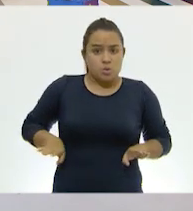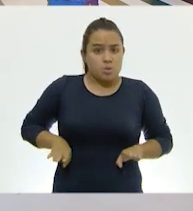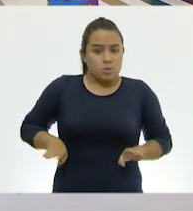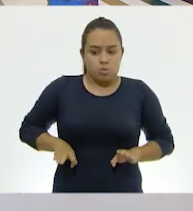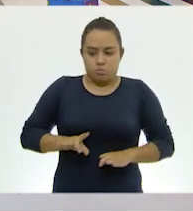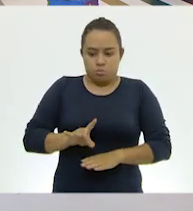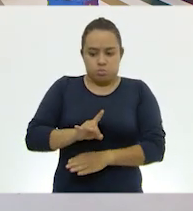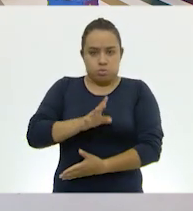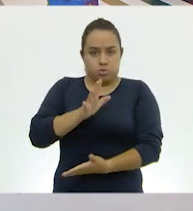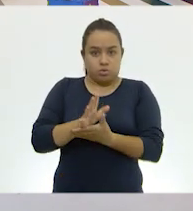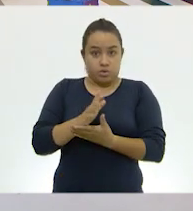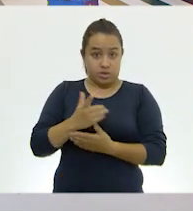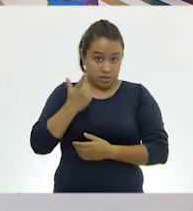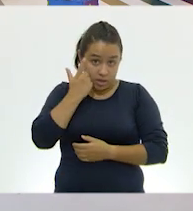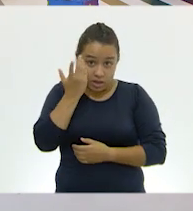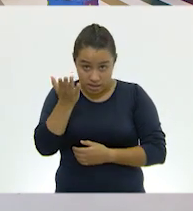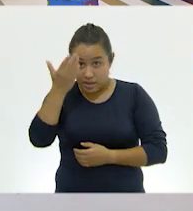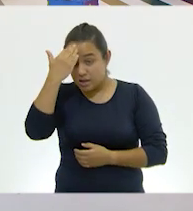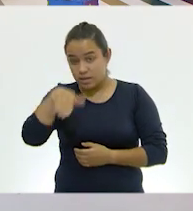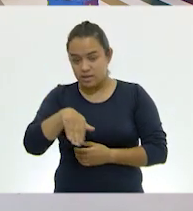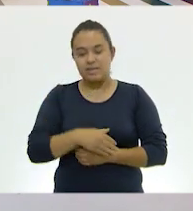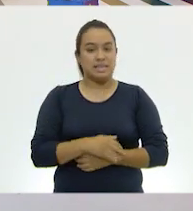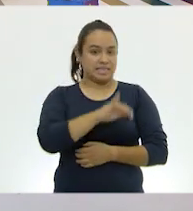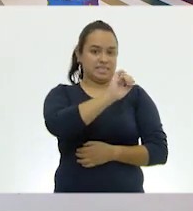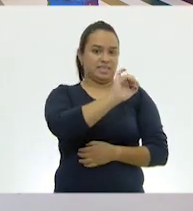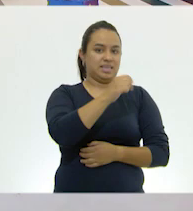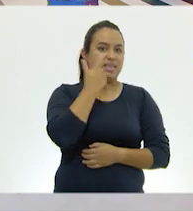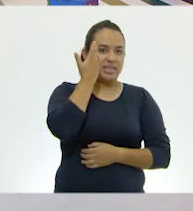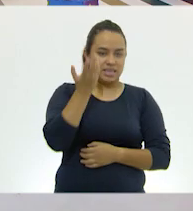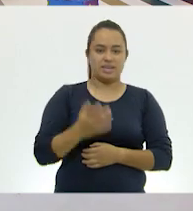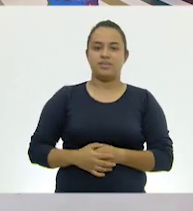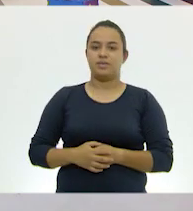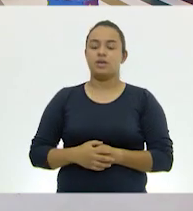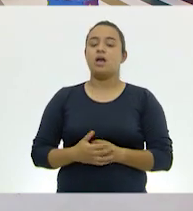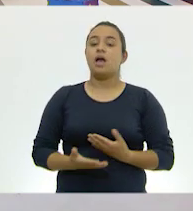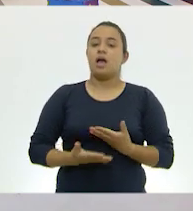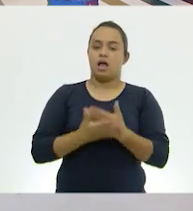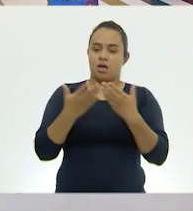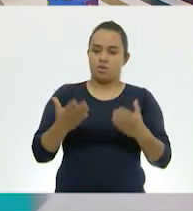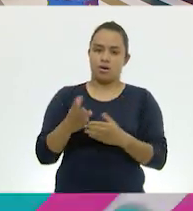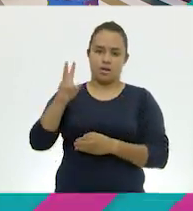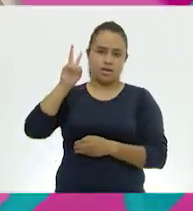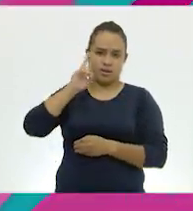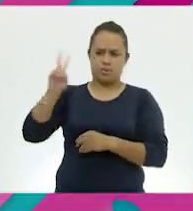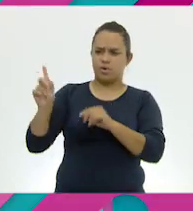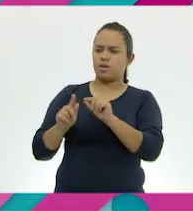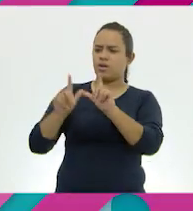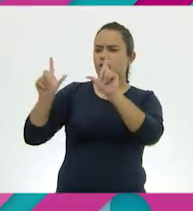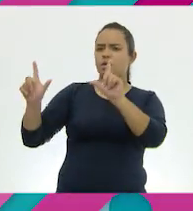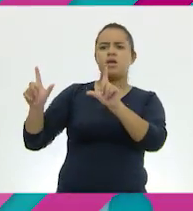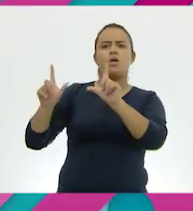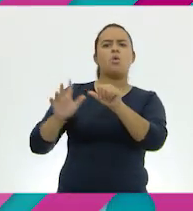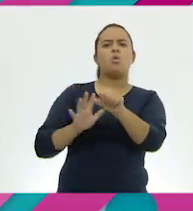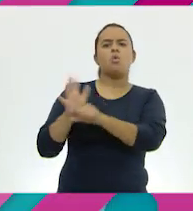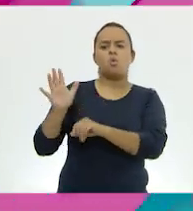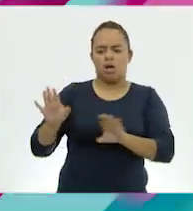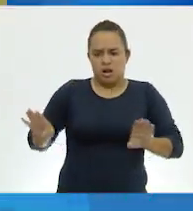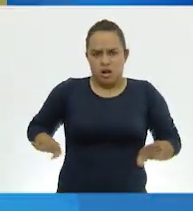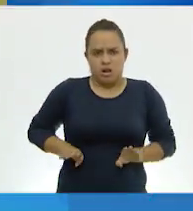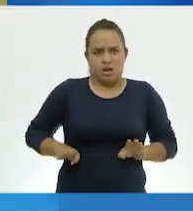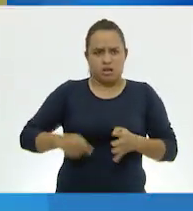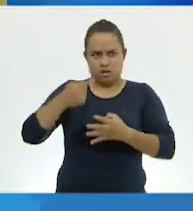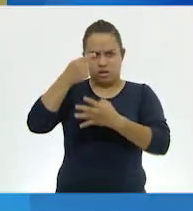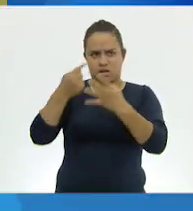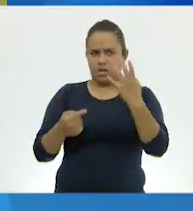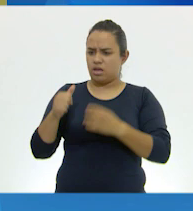peculiares. ¿Te gustaría conocerlas? Sí, vamos a verlas. Entonces, ¿qué te parece si vemos en pantalla cuáles son esas características que